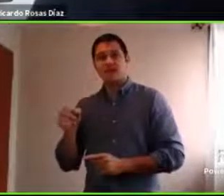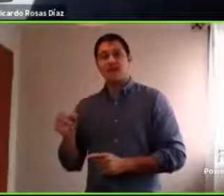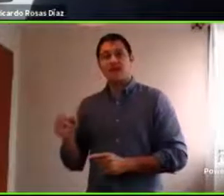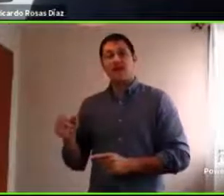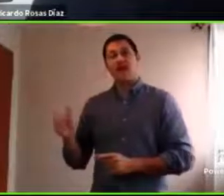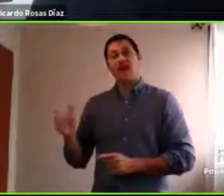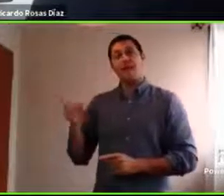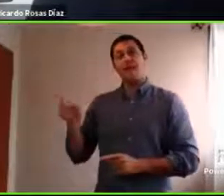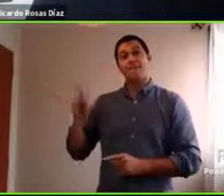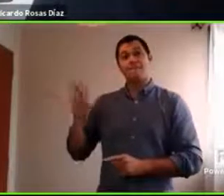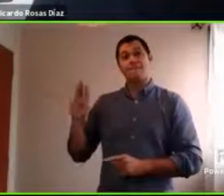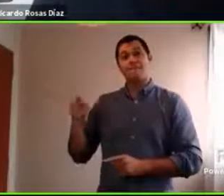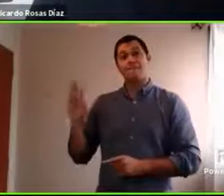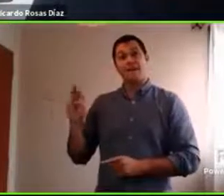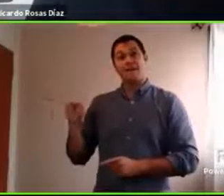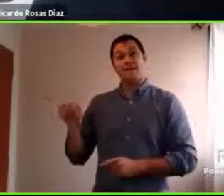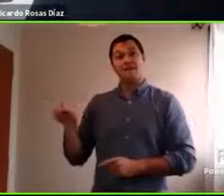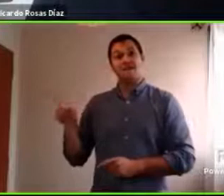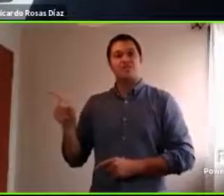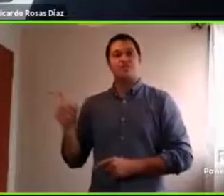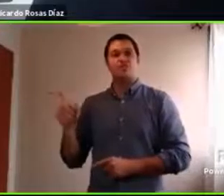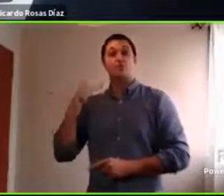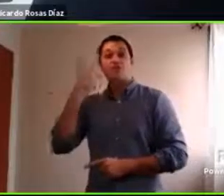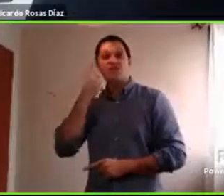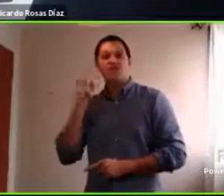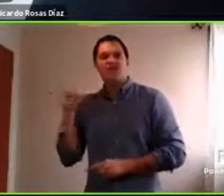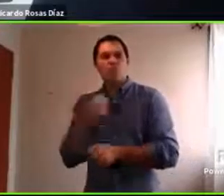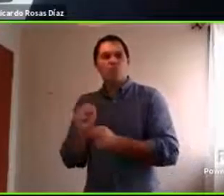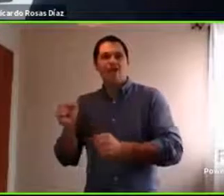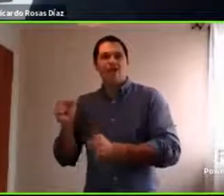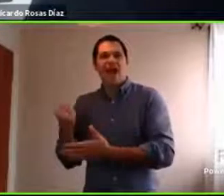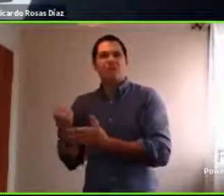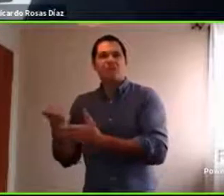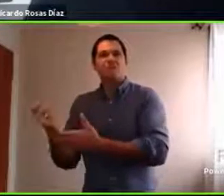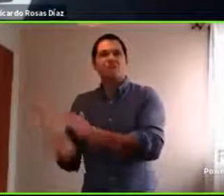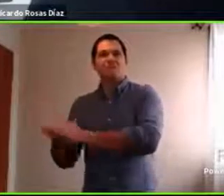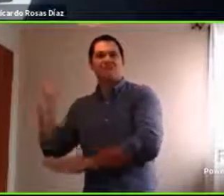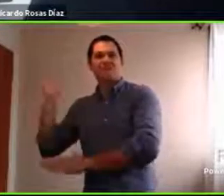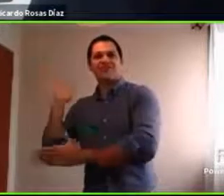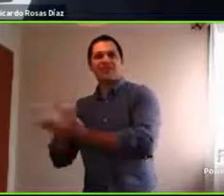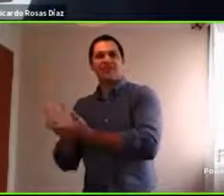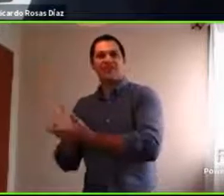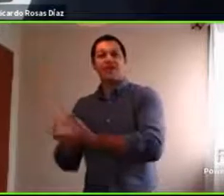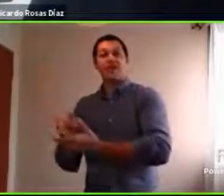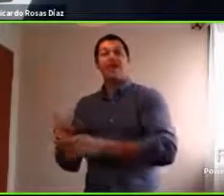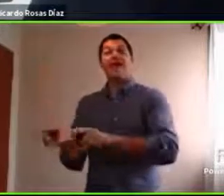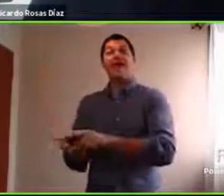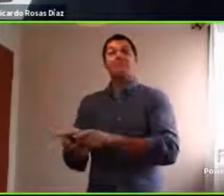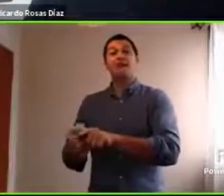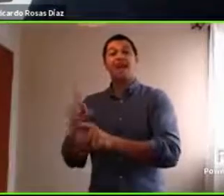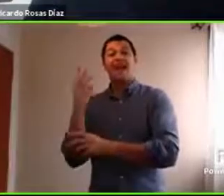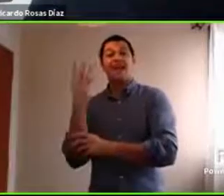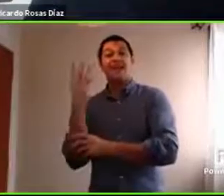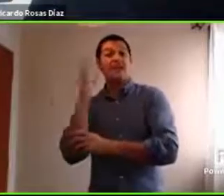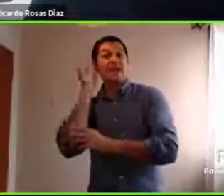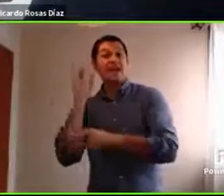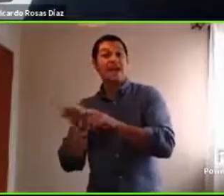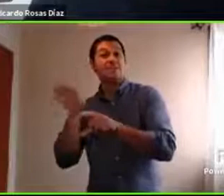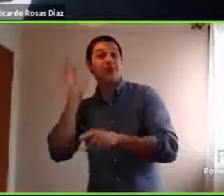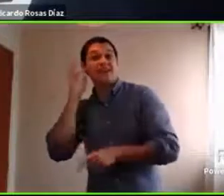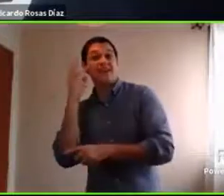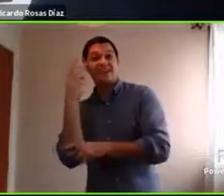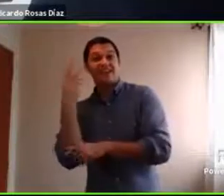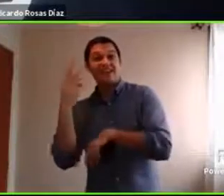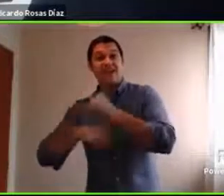tres años más pero evidentemente ya sabe manejar la tecnología de otra manera apareció en la sesión y fue ella la que la